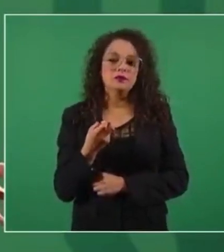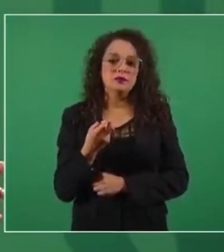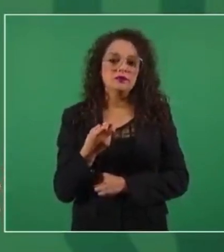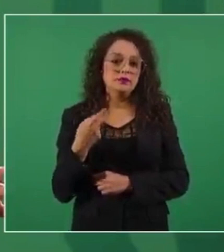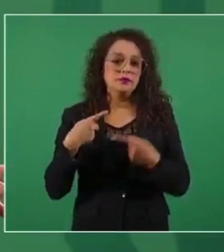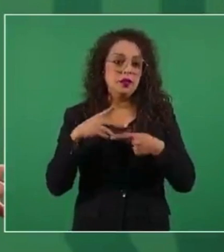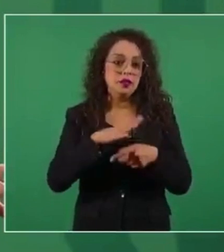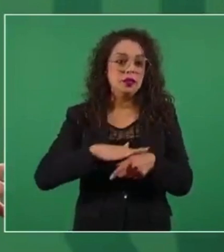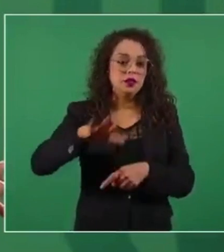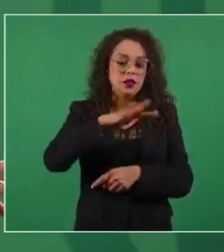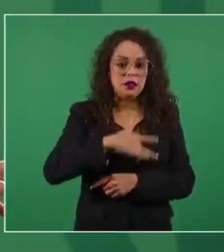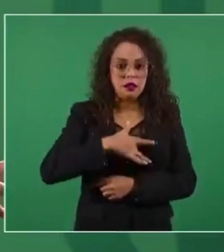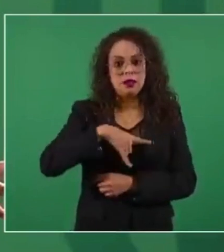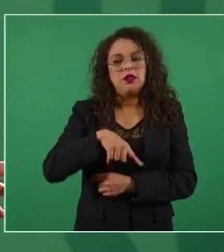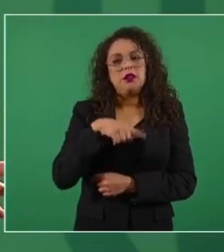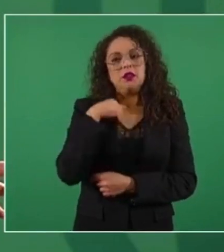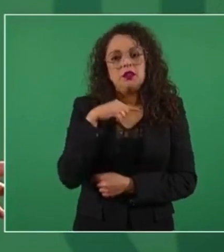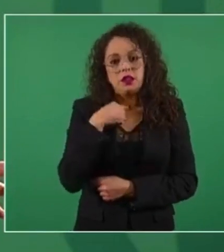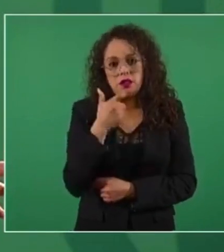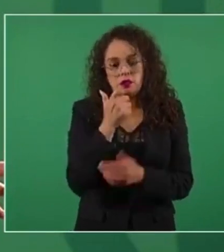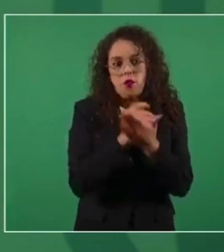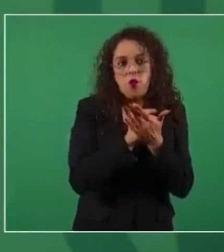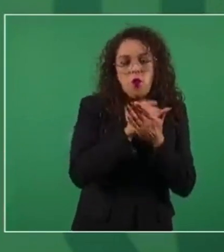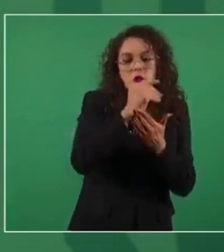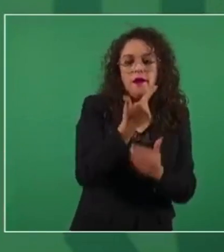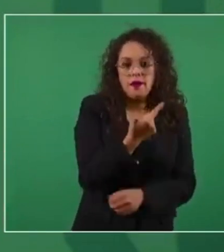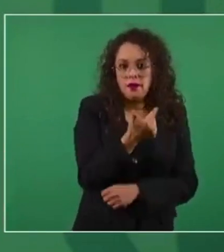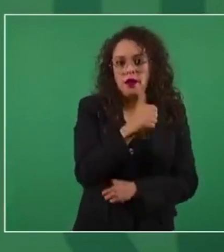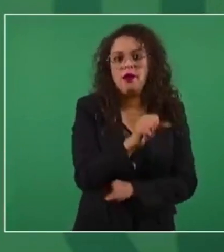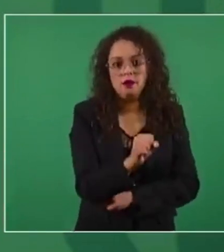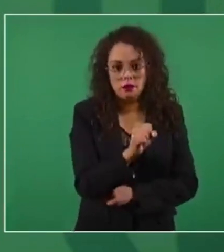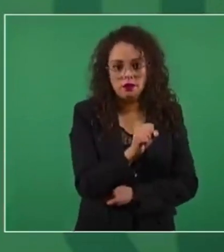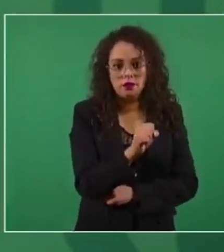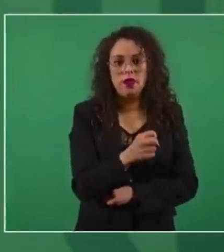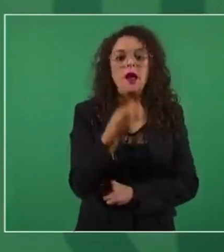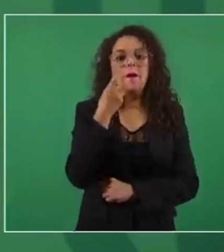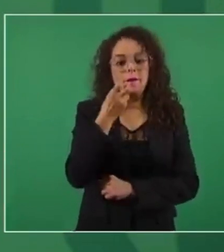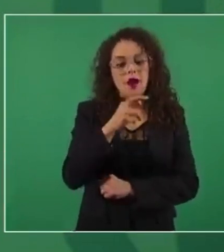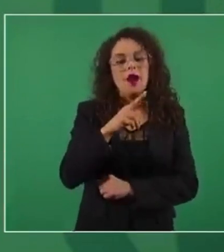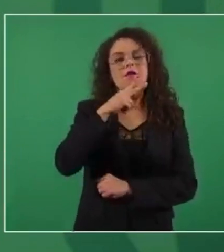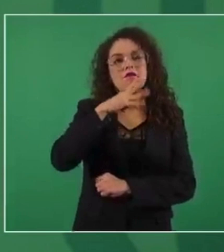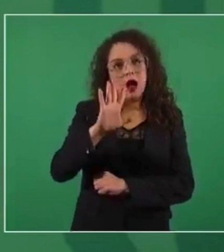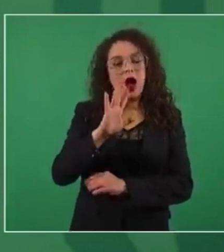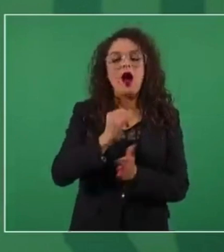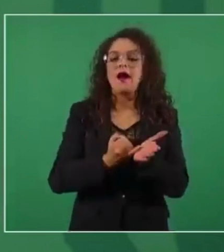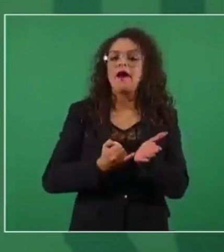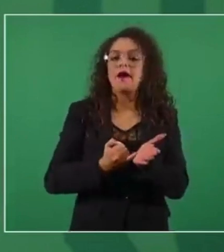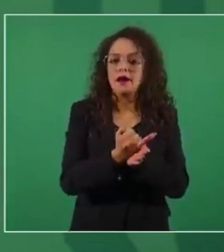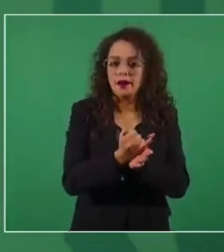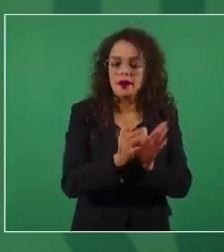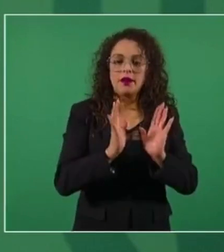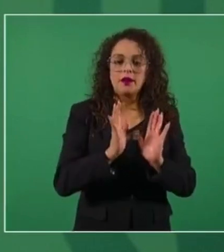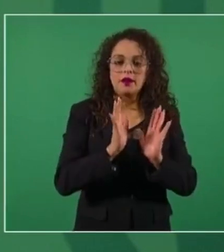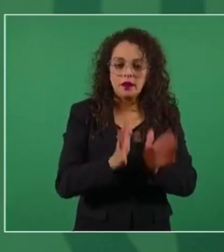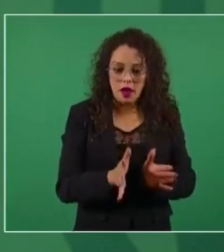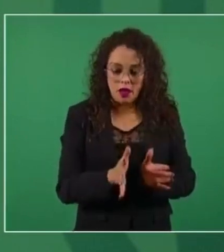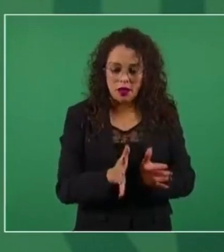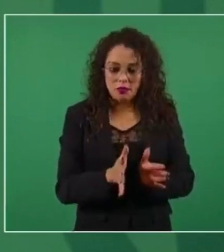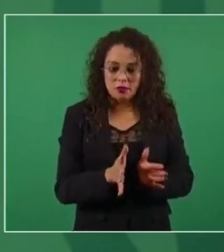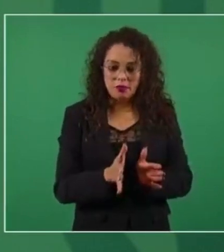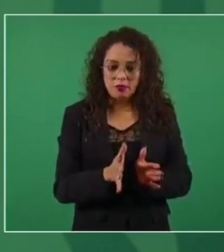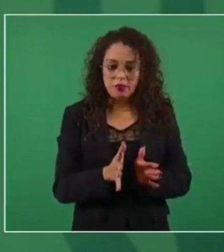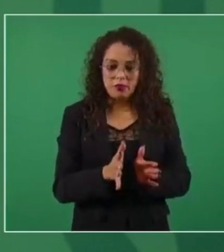afecta a la gente. Entonces, por eso se tomó la decisión tanto de establecer